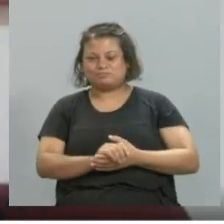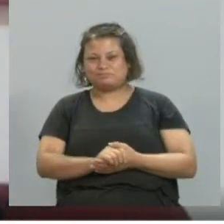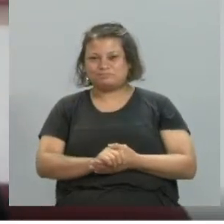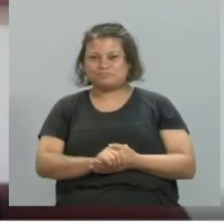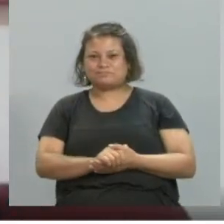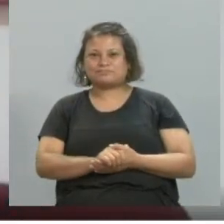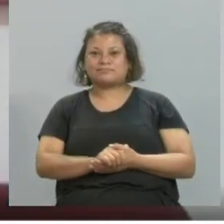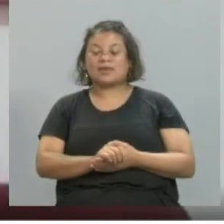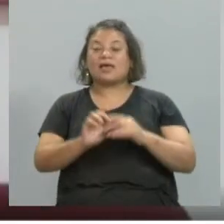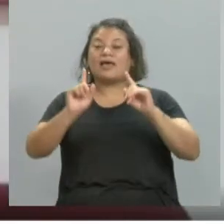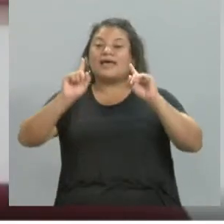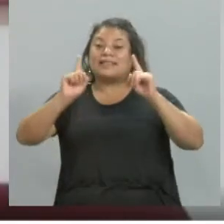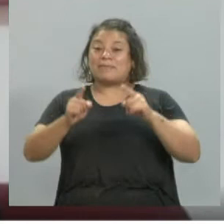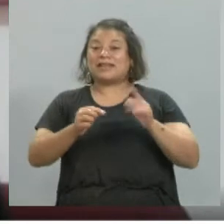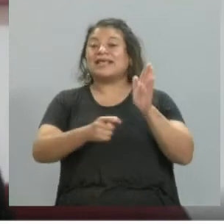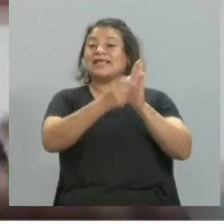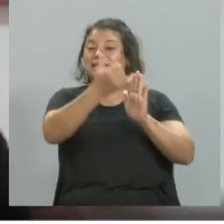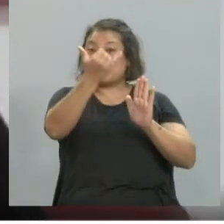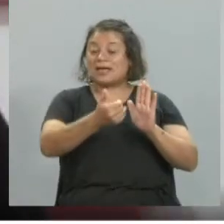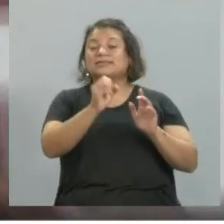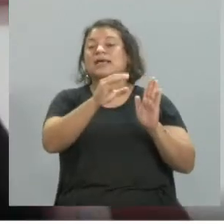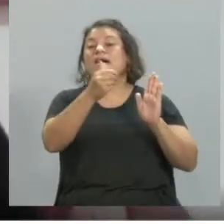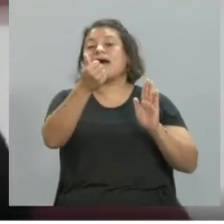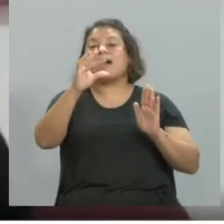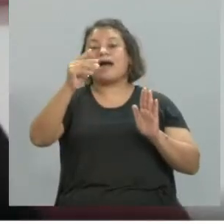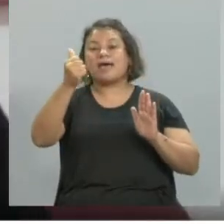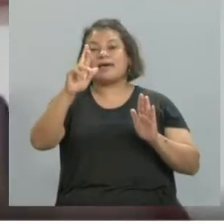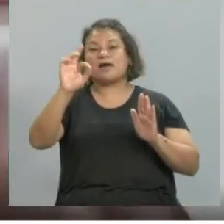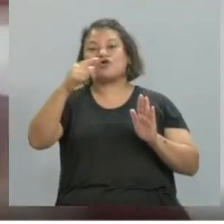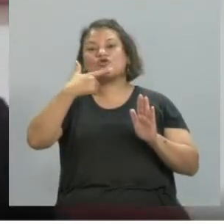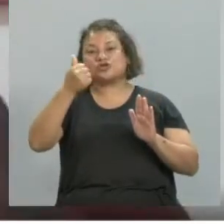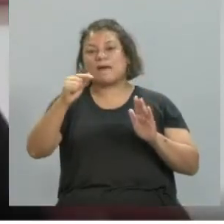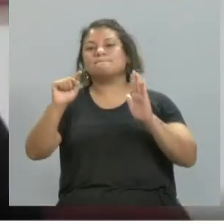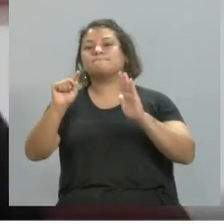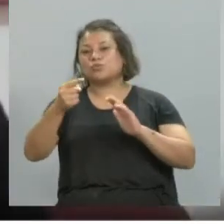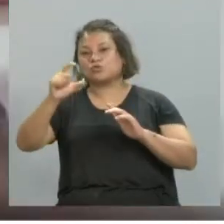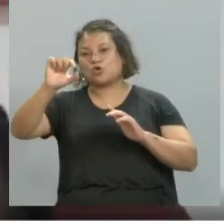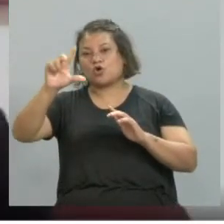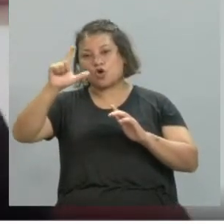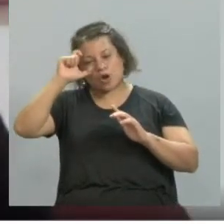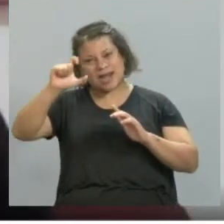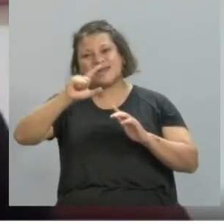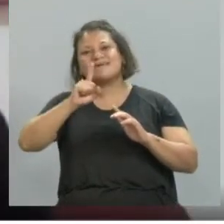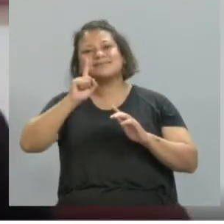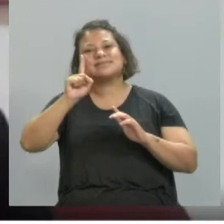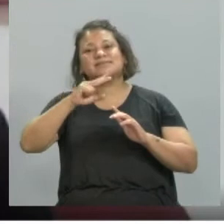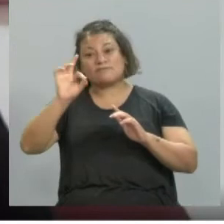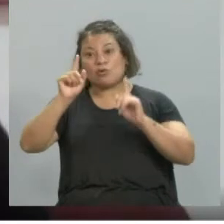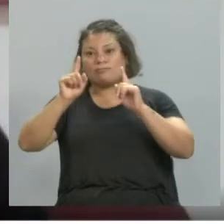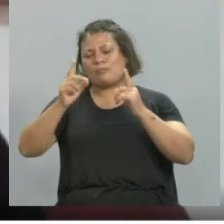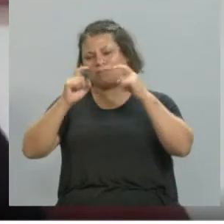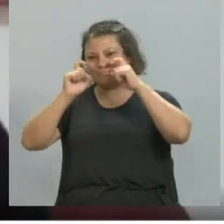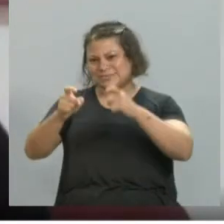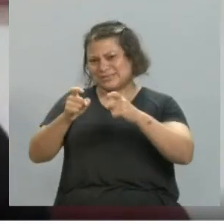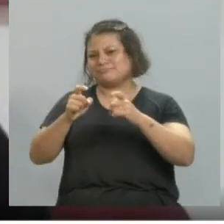también tenemos Instagram que es adarosa.colectivo que lo pueden visitar y tenemos subidos también muchos de nuestros